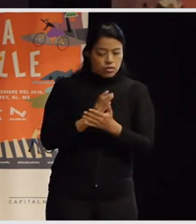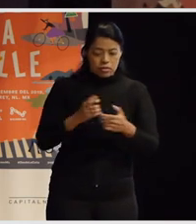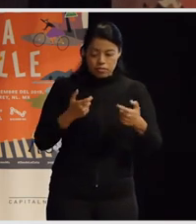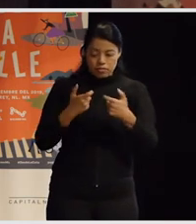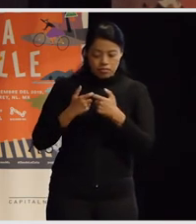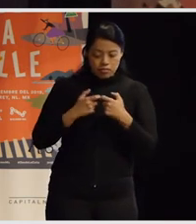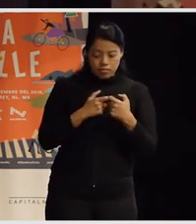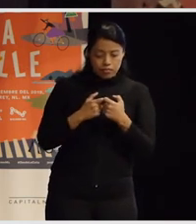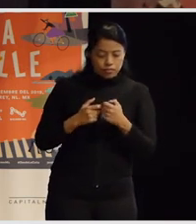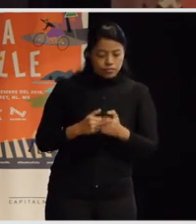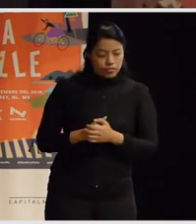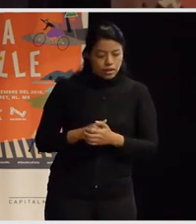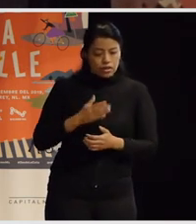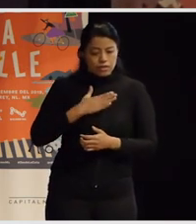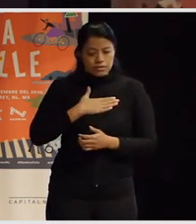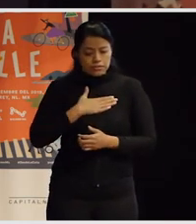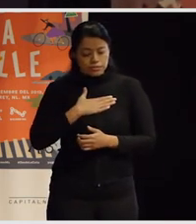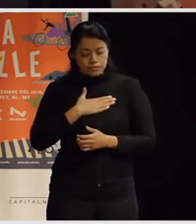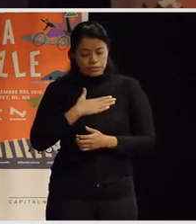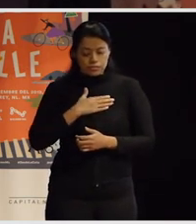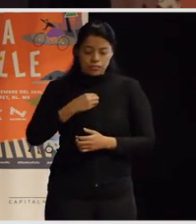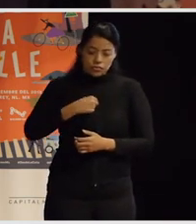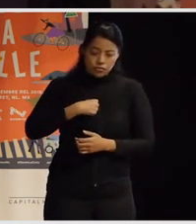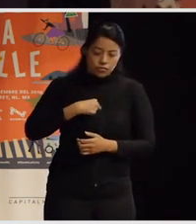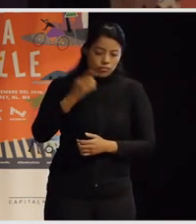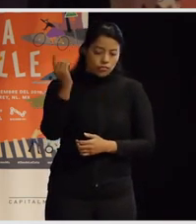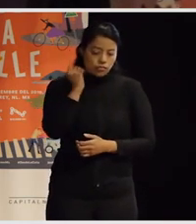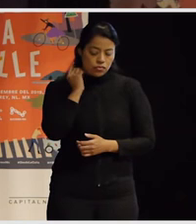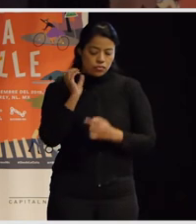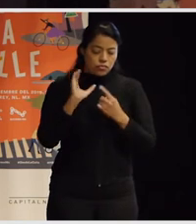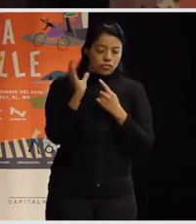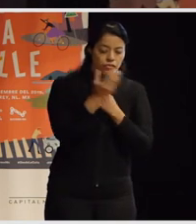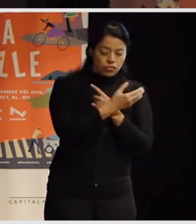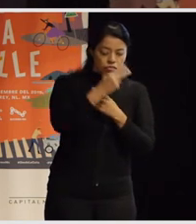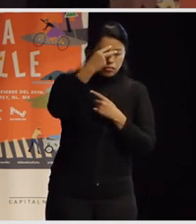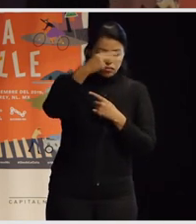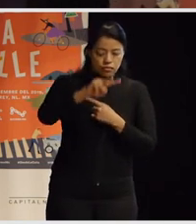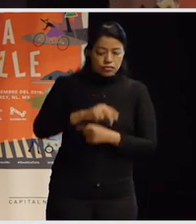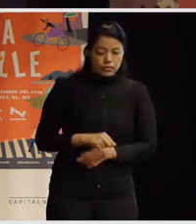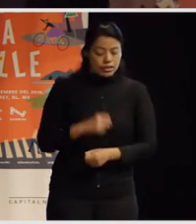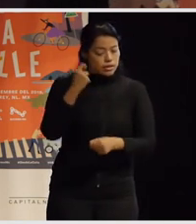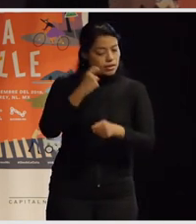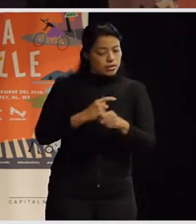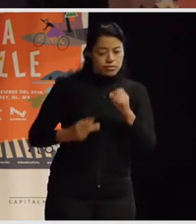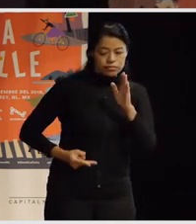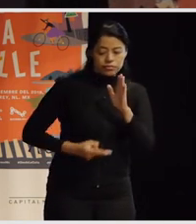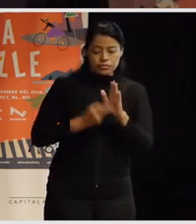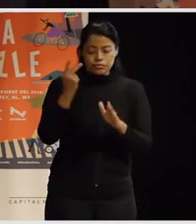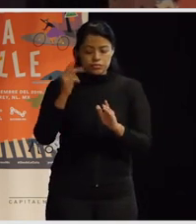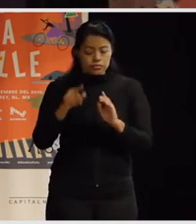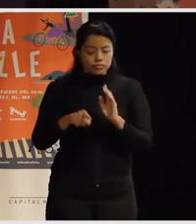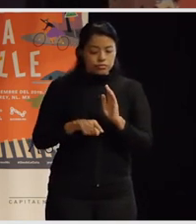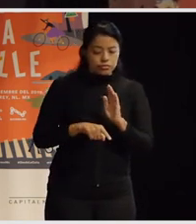ahora me ha tocado estar de diputado aquí en la Cámara de Diputados en México y es la primera ocasión en que la mitad